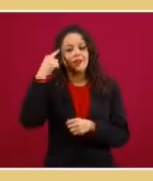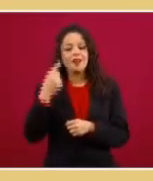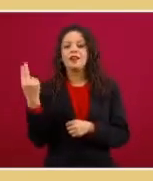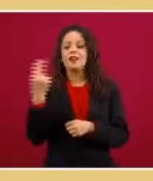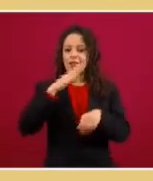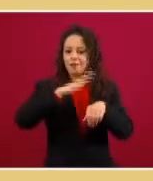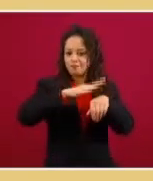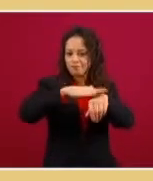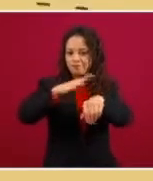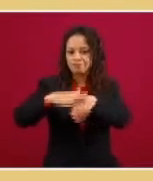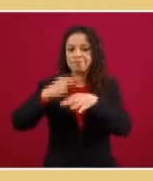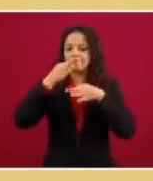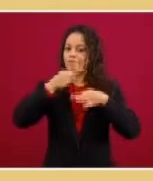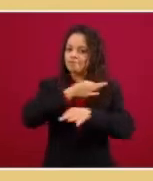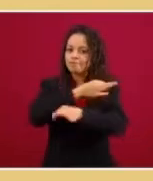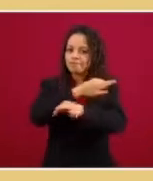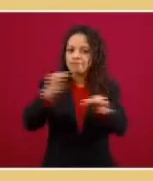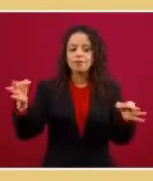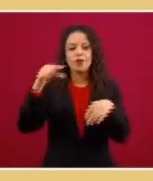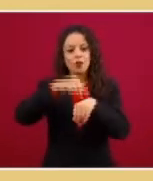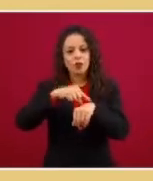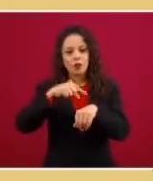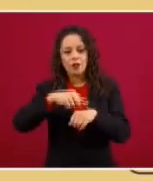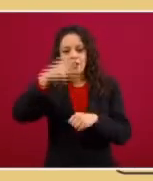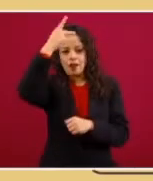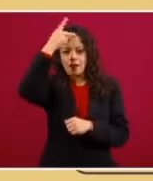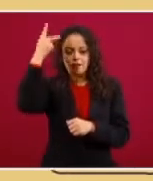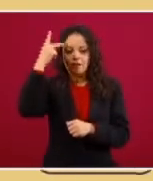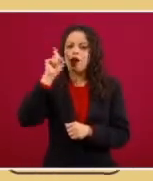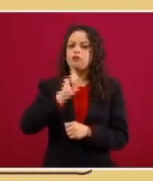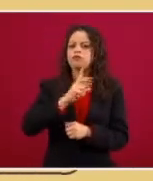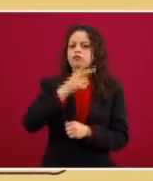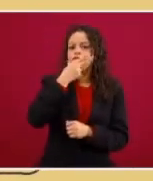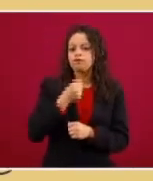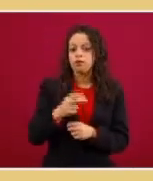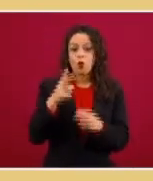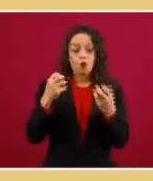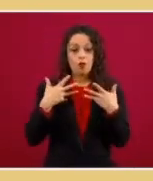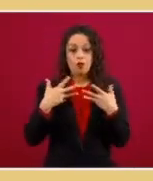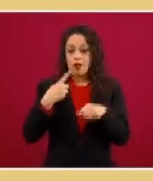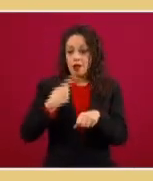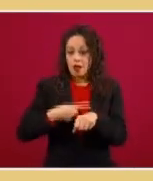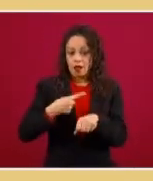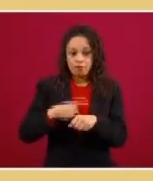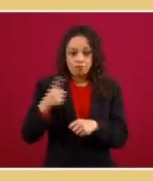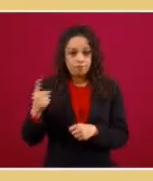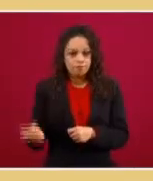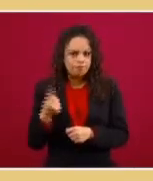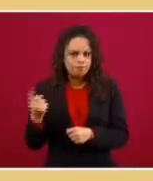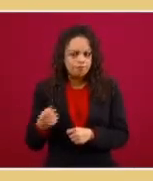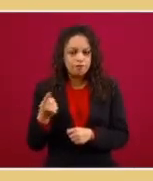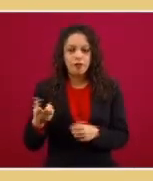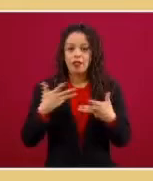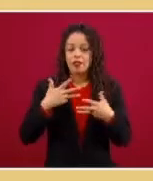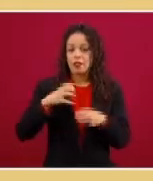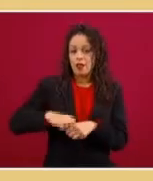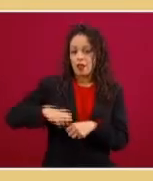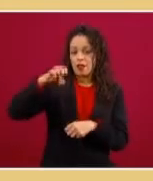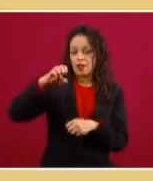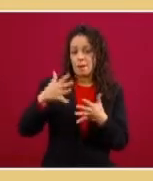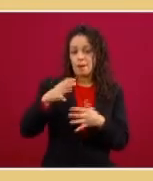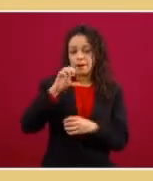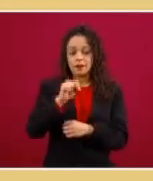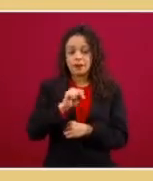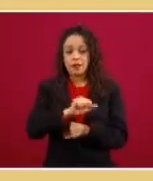enfermeras y enfermeros que no padezcan enfermedades crónicas y tengan entre 60 y 65 años de